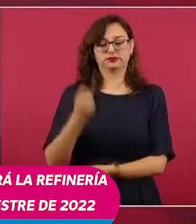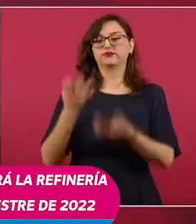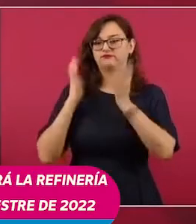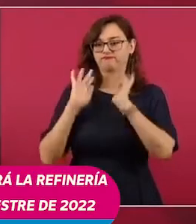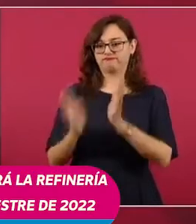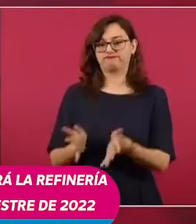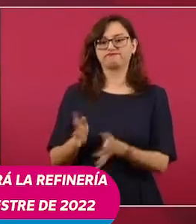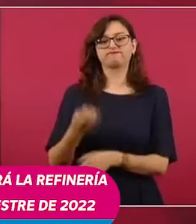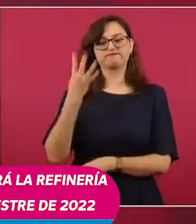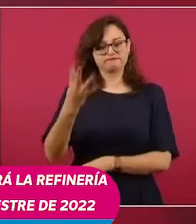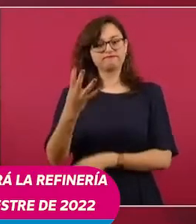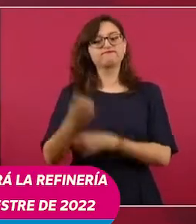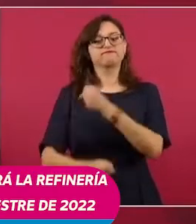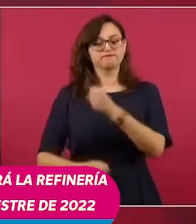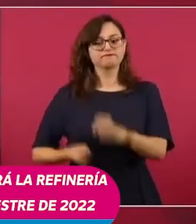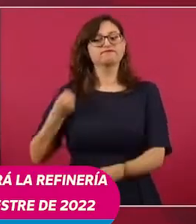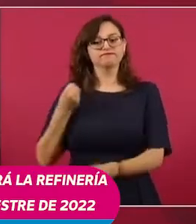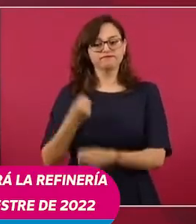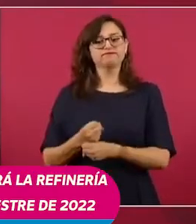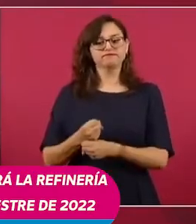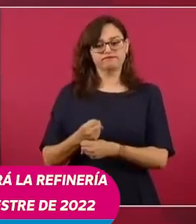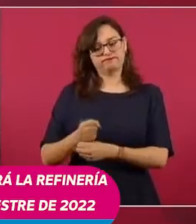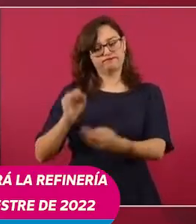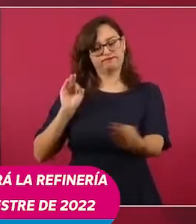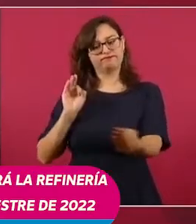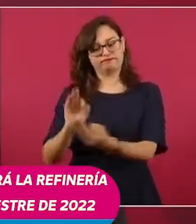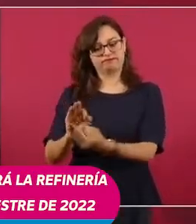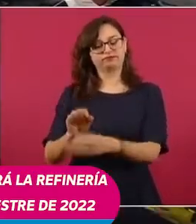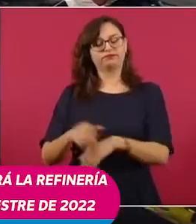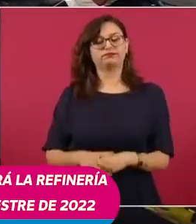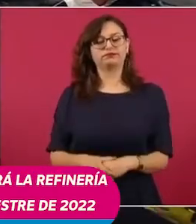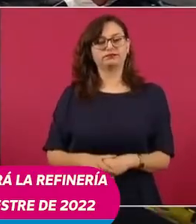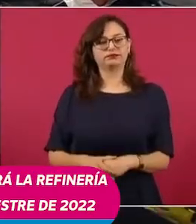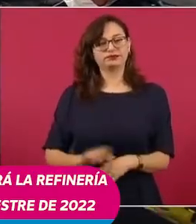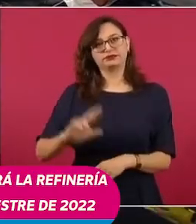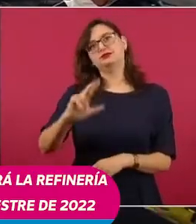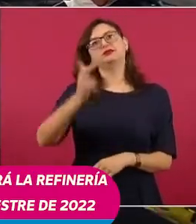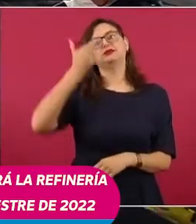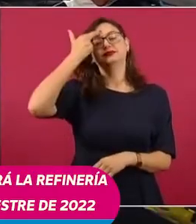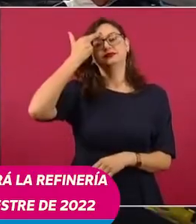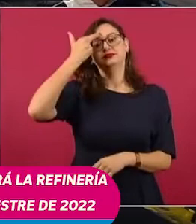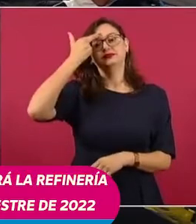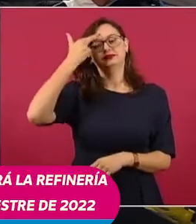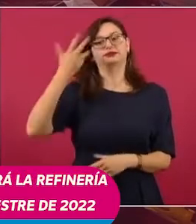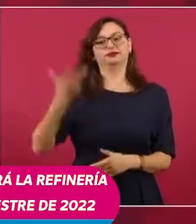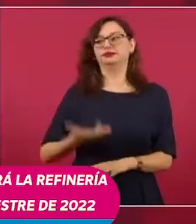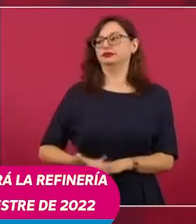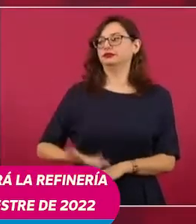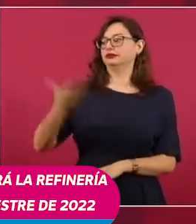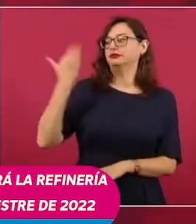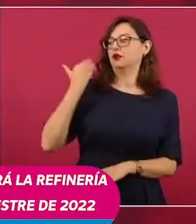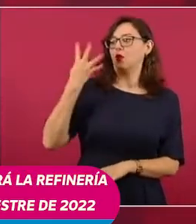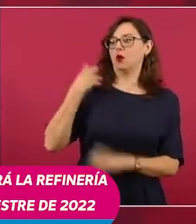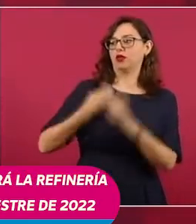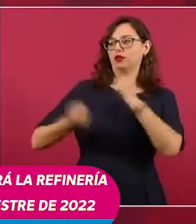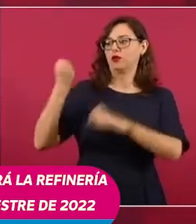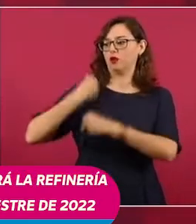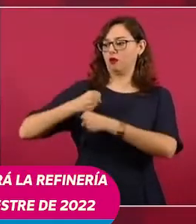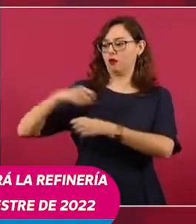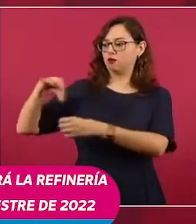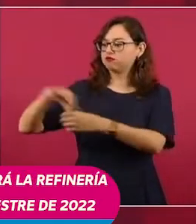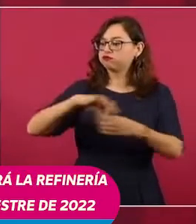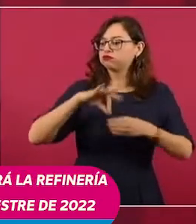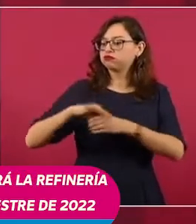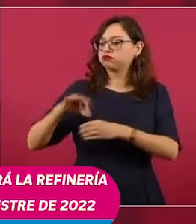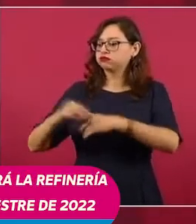O sea, que estamos en vísperas de lo que fue ese hecho histórico,